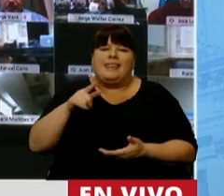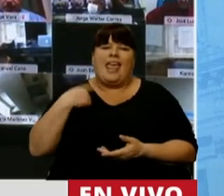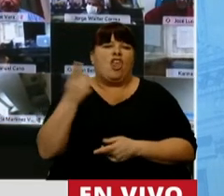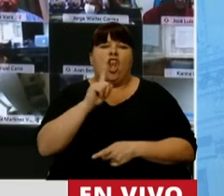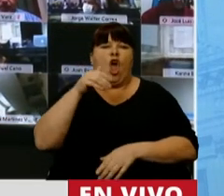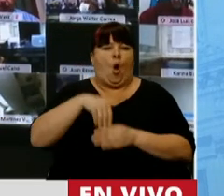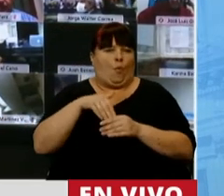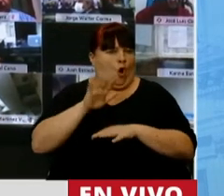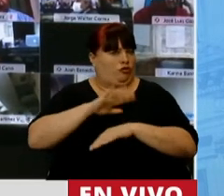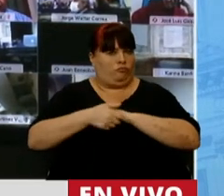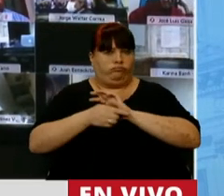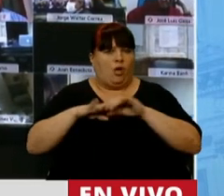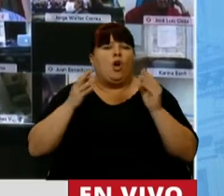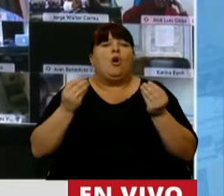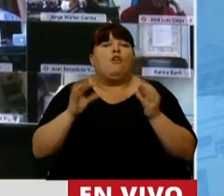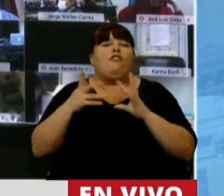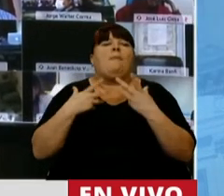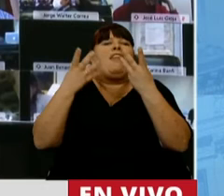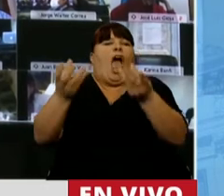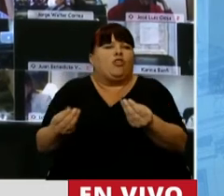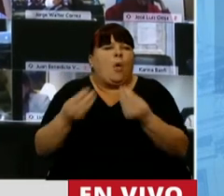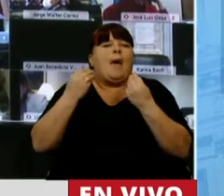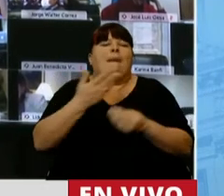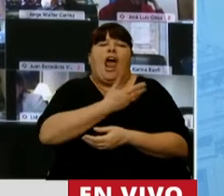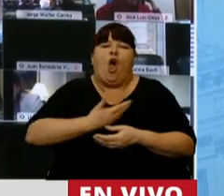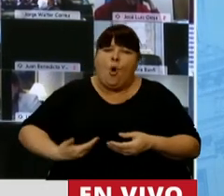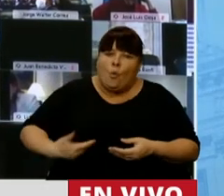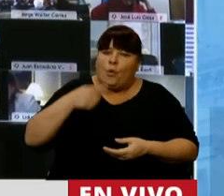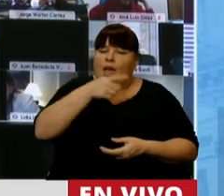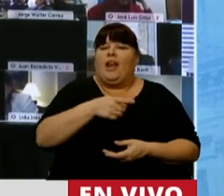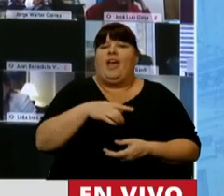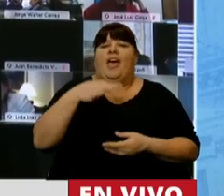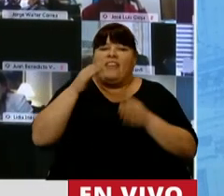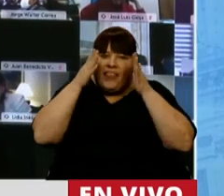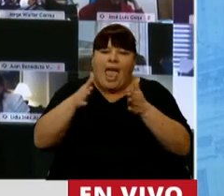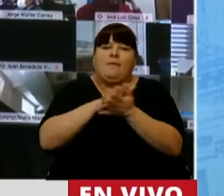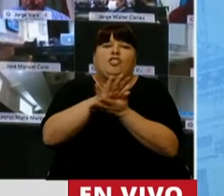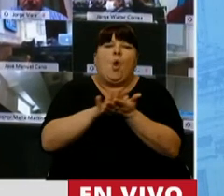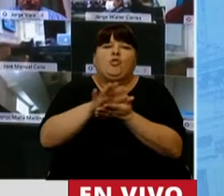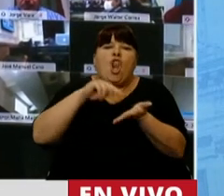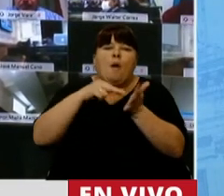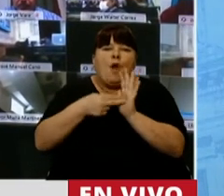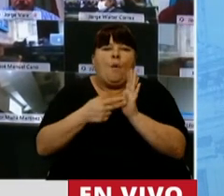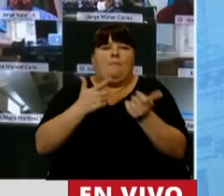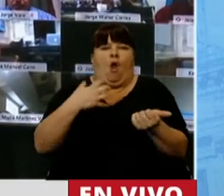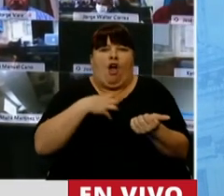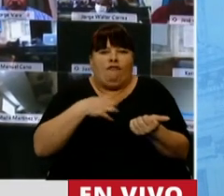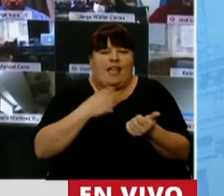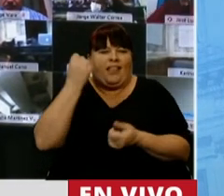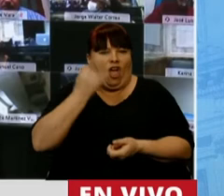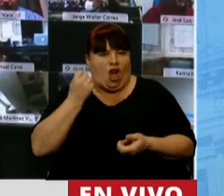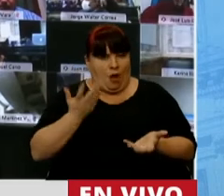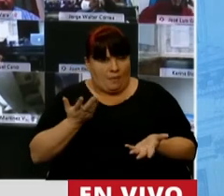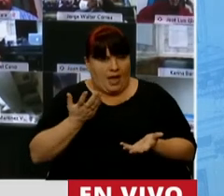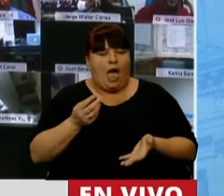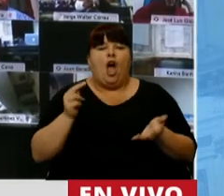abstención como una colaboración para que el oficialismo se aboque a resolver los problemas de confianza de la economía.